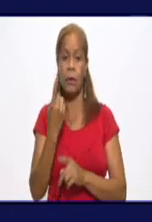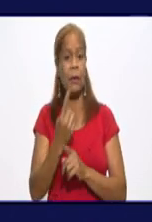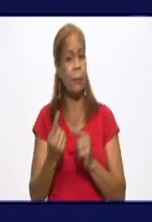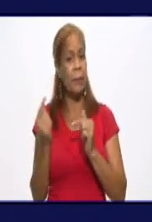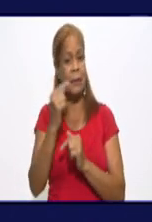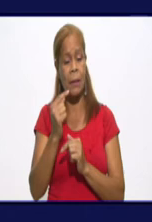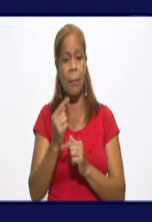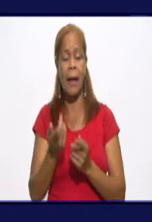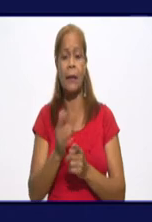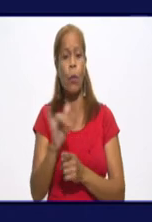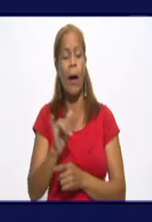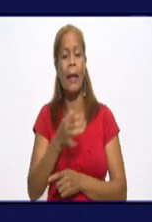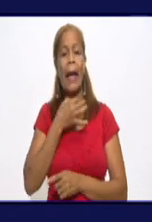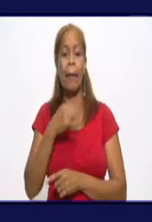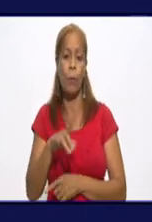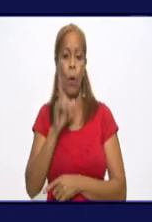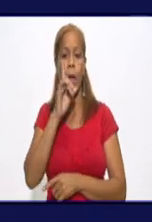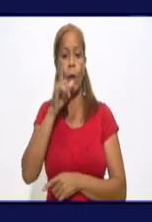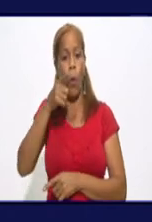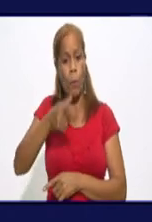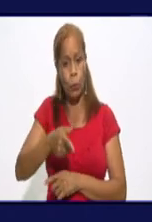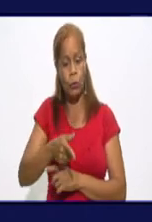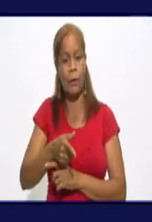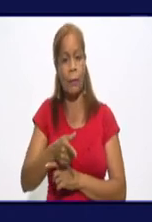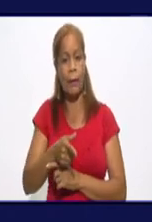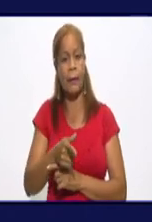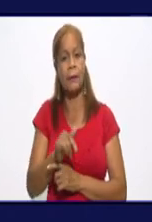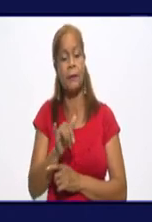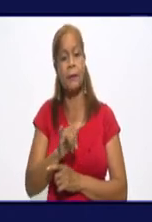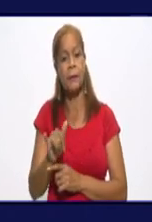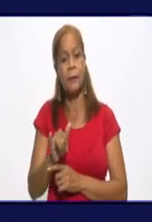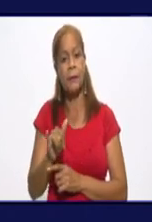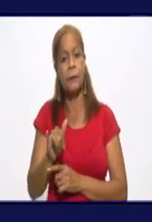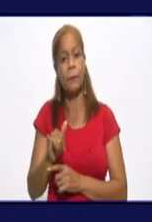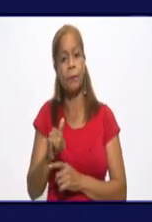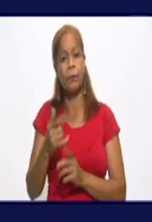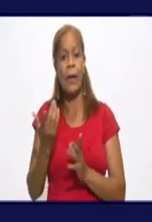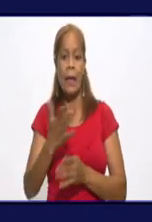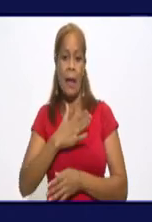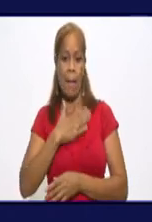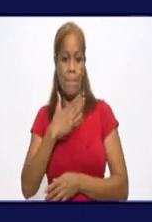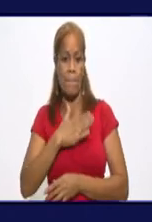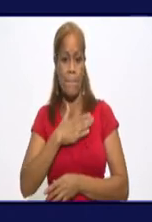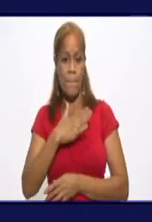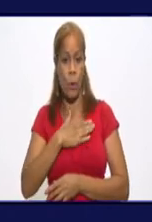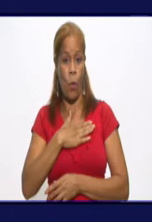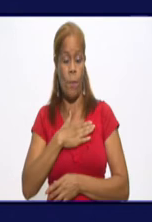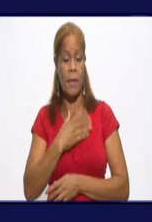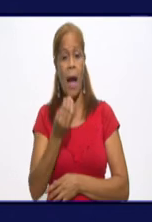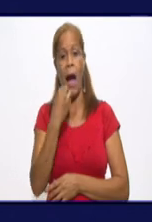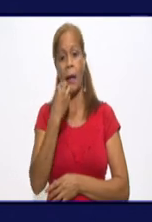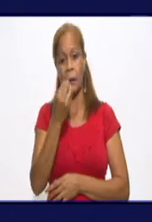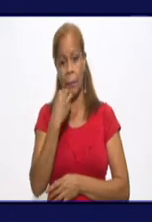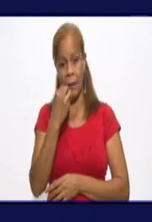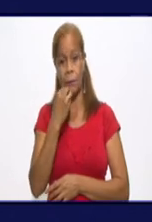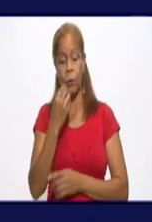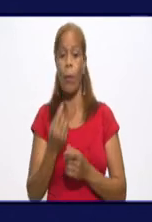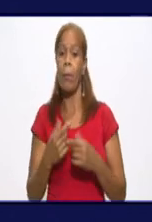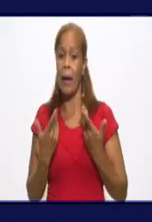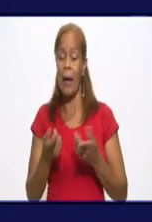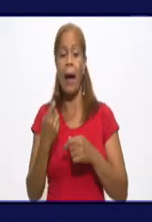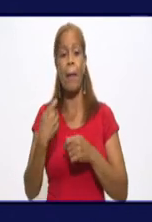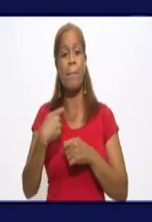combustible hasta cualquier fertilizante. Y me estoy refiriendo también a la propia adquisición de alimentos, de volúmenes de alimentos para